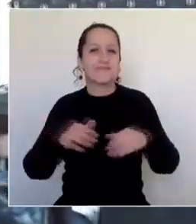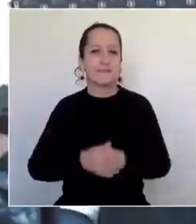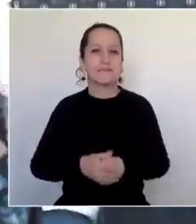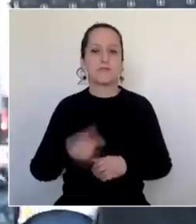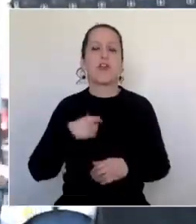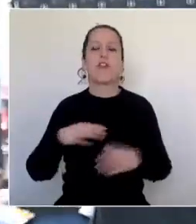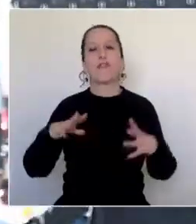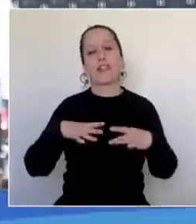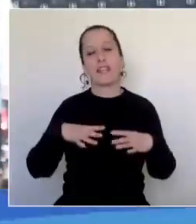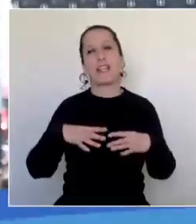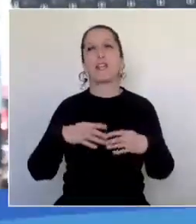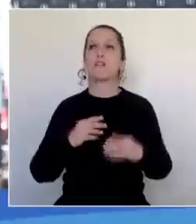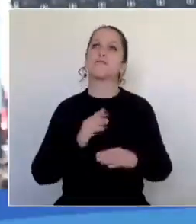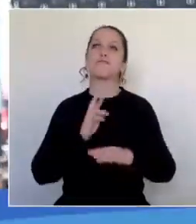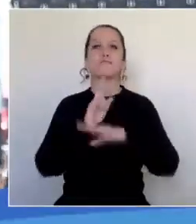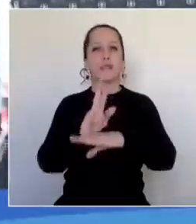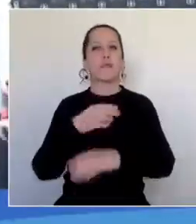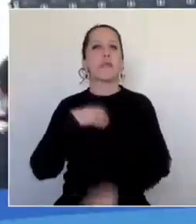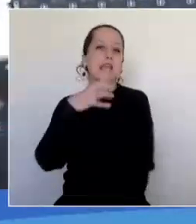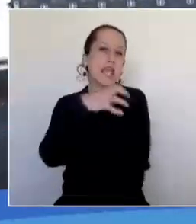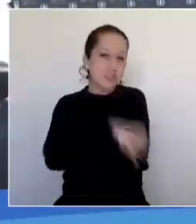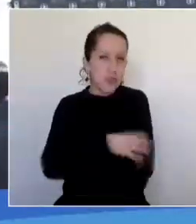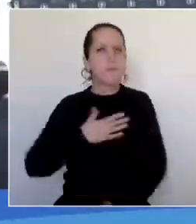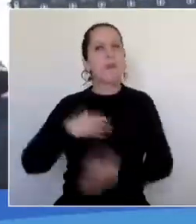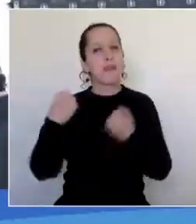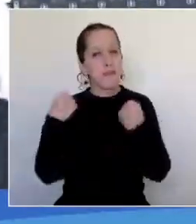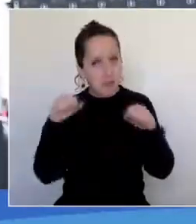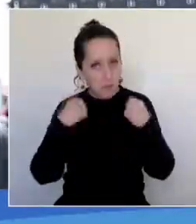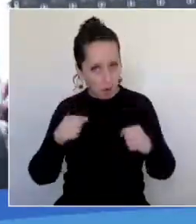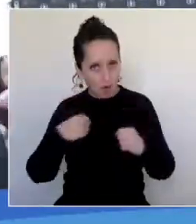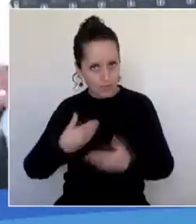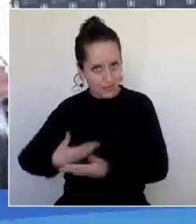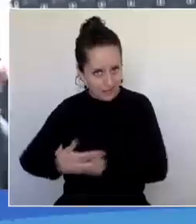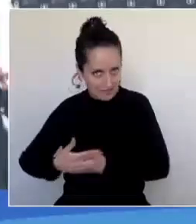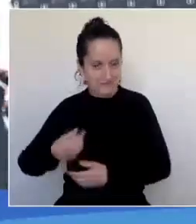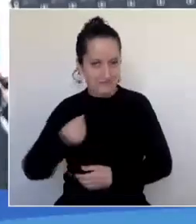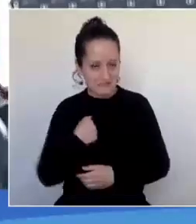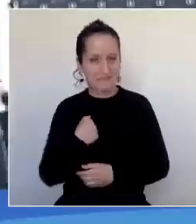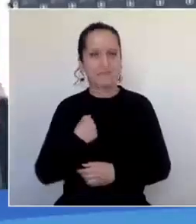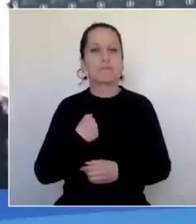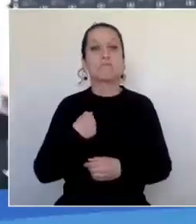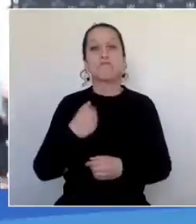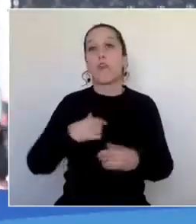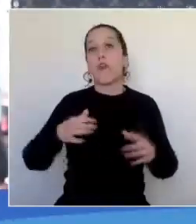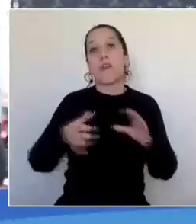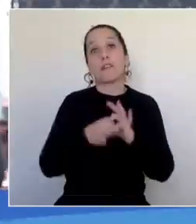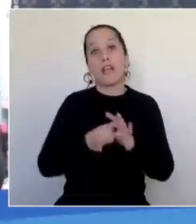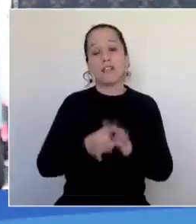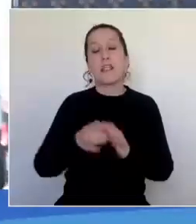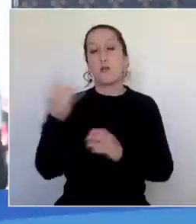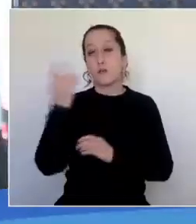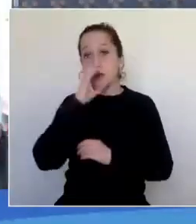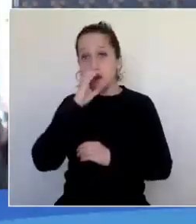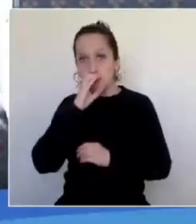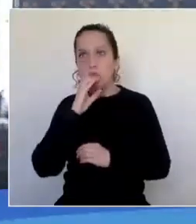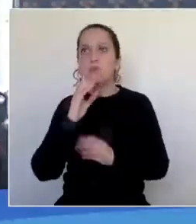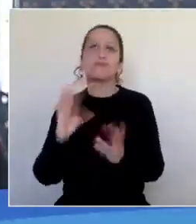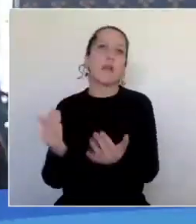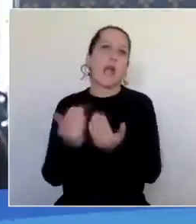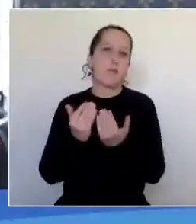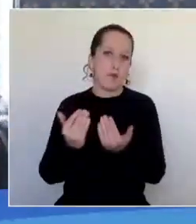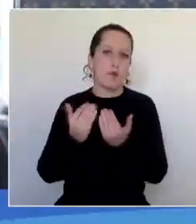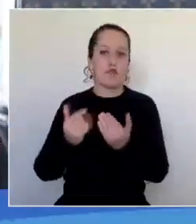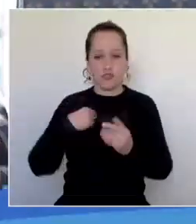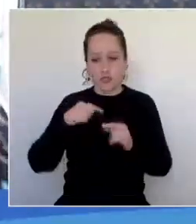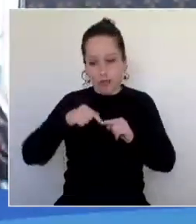representar a mi región y a mi deporte en este evento. Muy agradecido también con la Universidad de Concepción, que fue el trayecto que me tocó, por el apoyo que me han